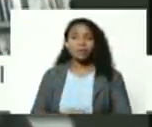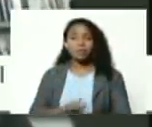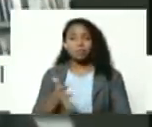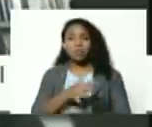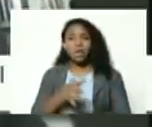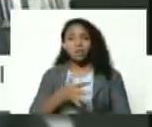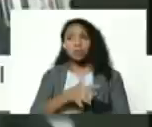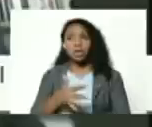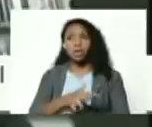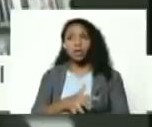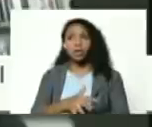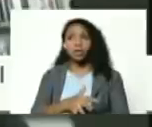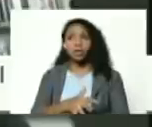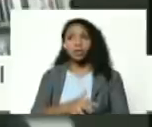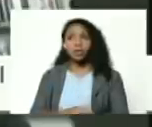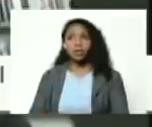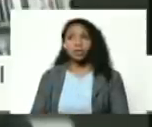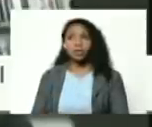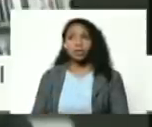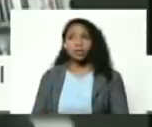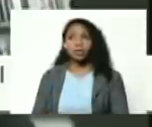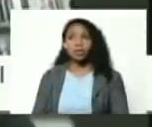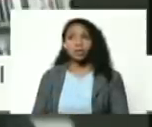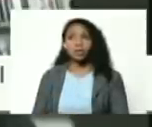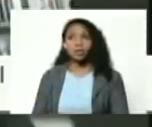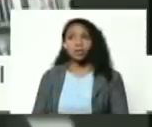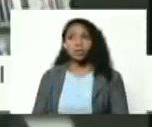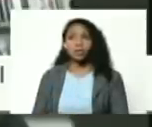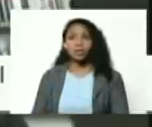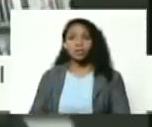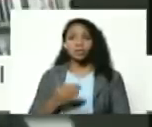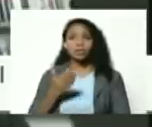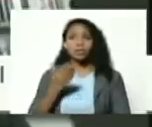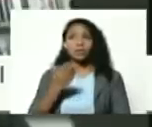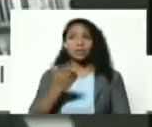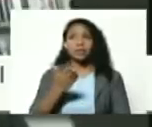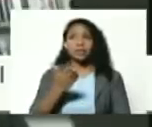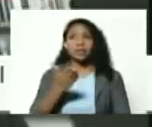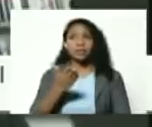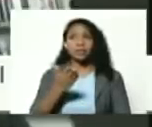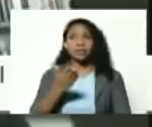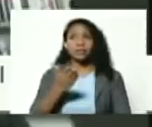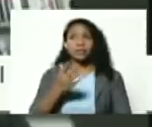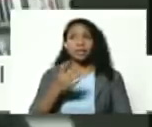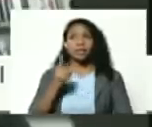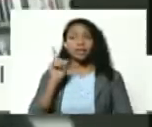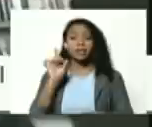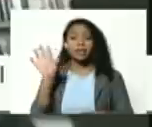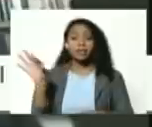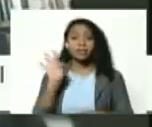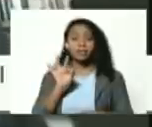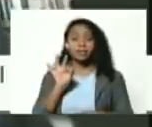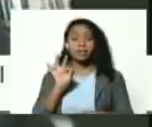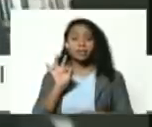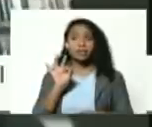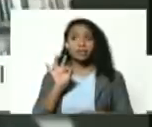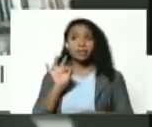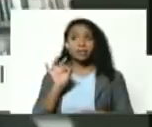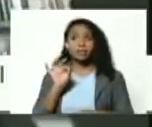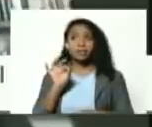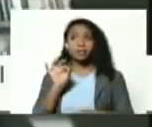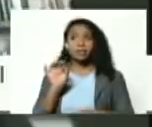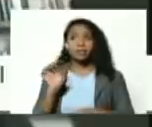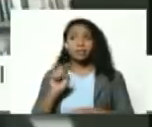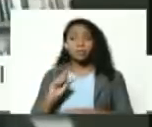2013 cuando usted presidente Maduro fue elegido por primera